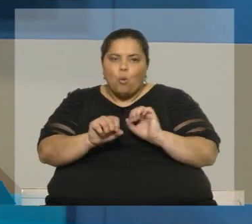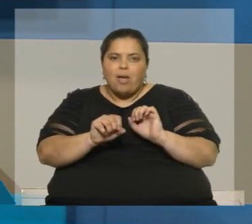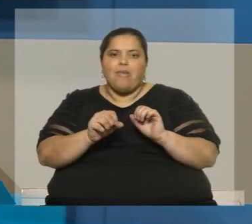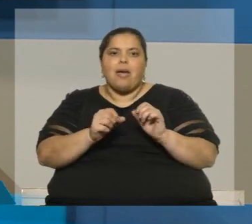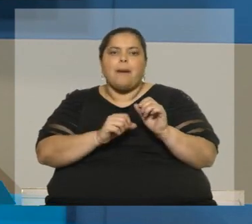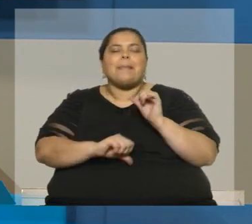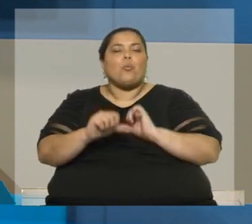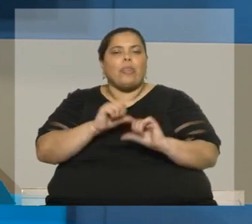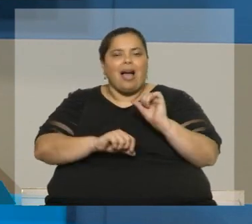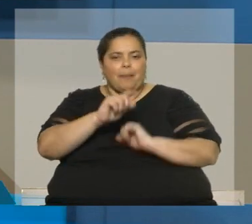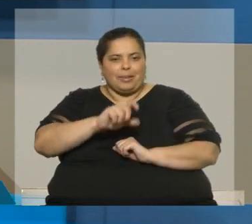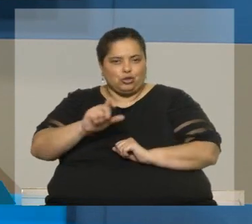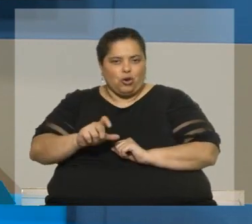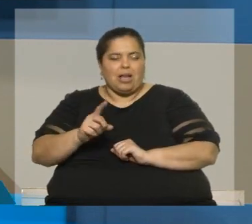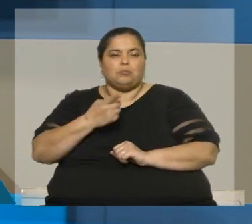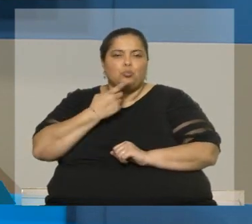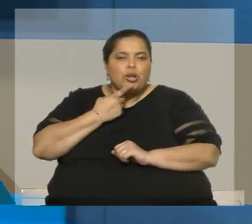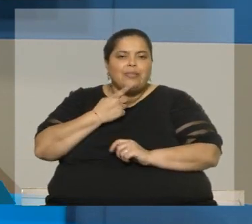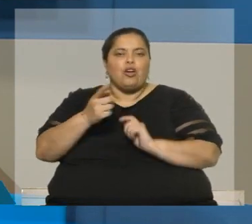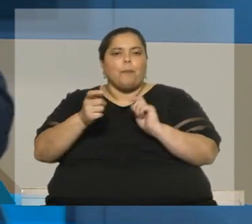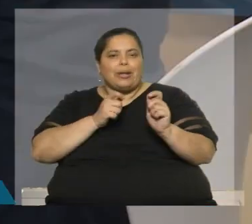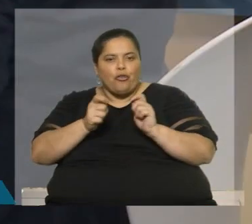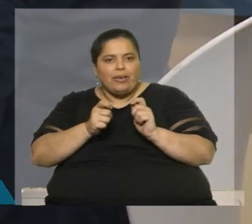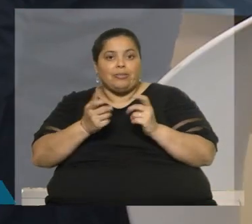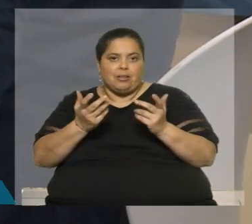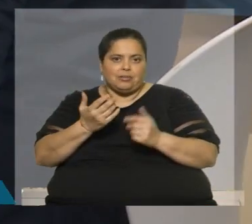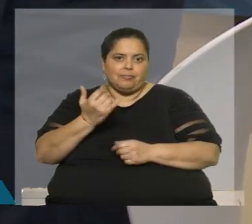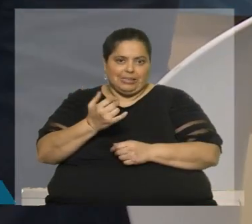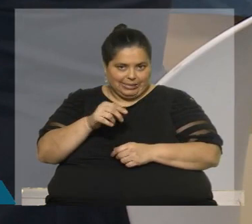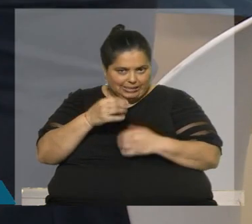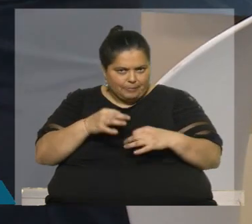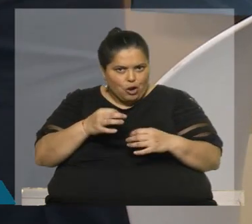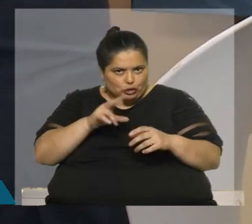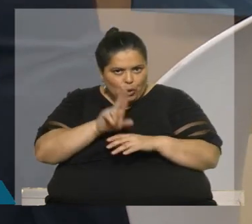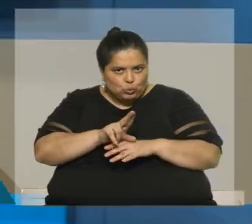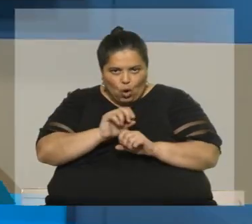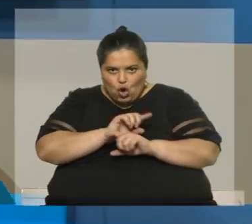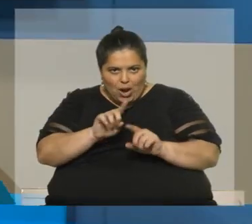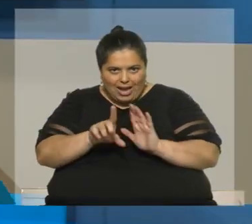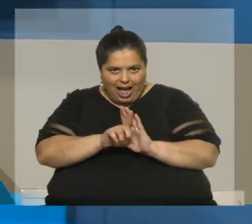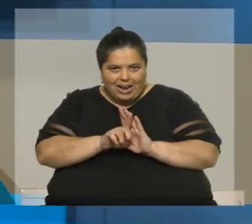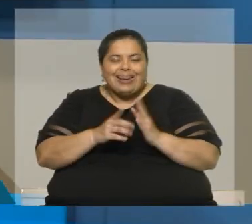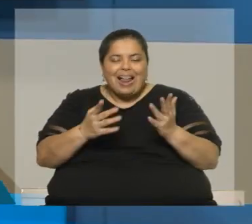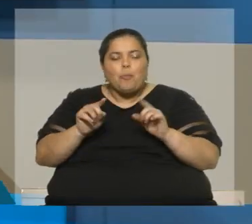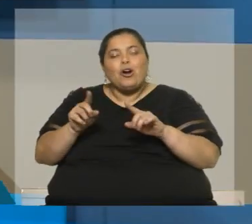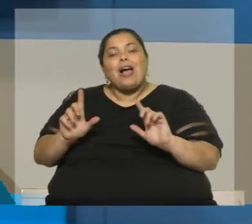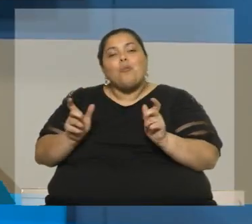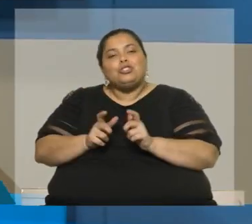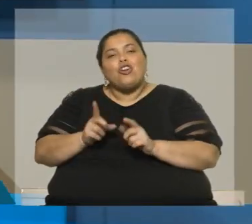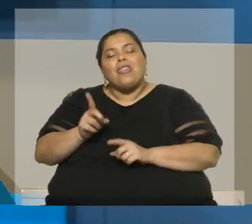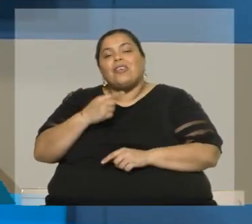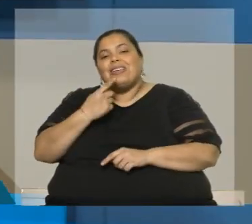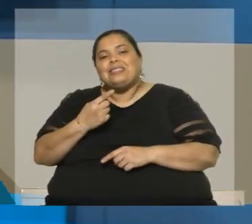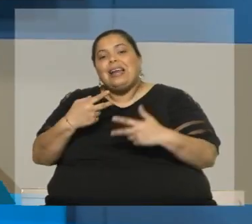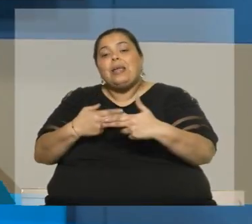civil, otros políticos. Pero claramente se usó ilegalmente, estamos hablando. Ah, no, sí, pero lo que pasa es que la comisión tiene que delimitar si es hasta dónde,